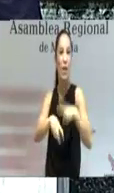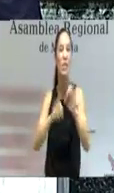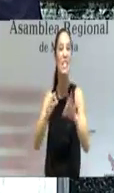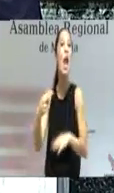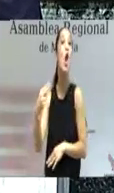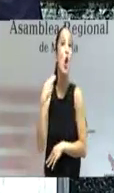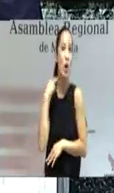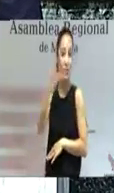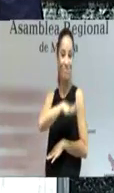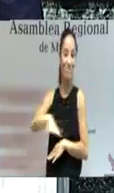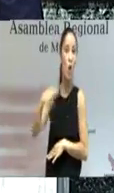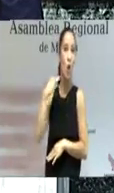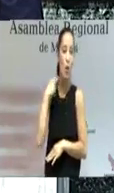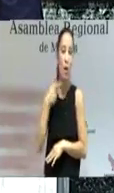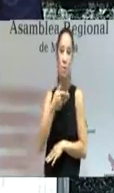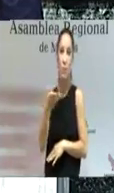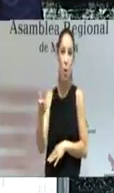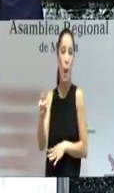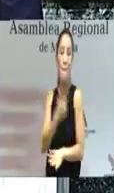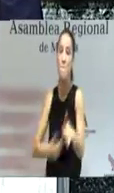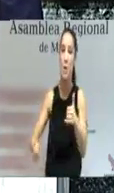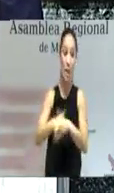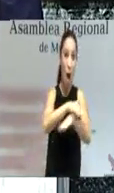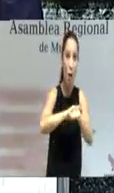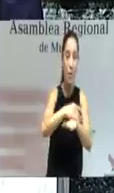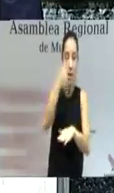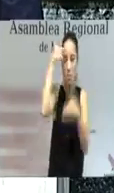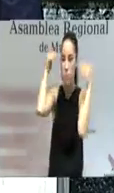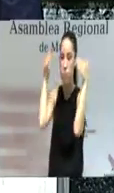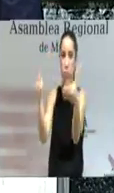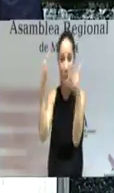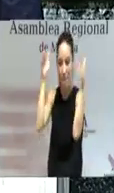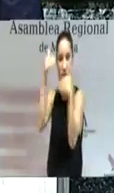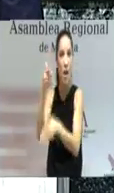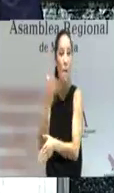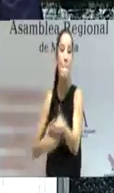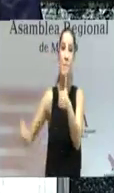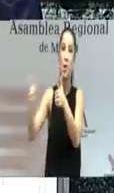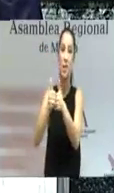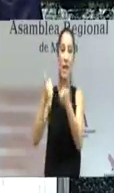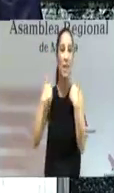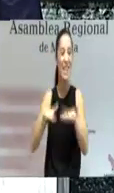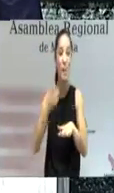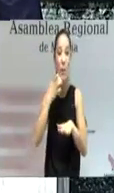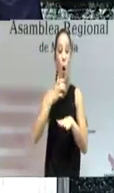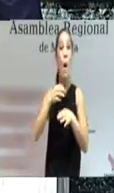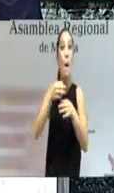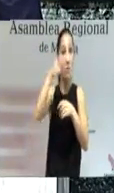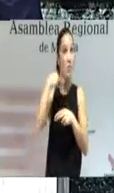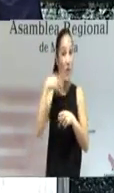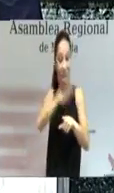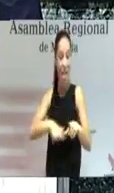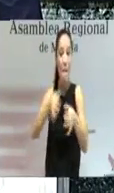que sigue siendo una absoluta prioridad para el gobierno regional y que este año ha visto ya como cuatro barrios estaban